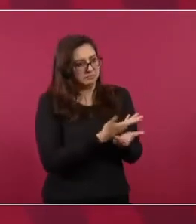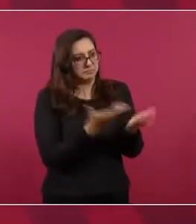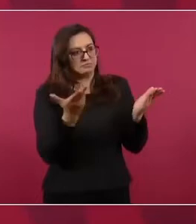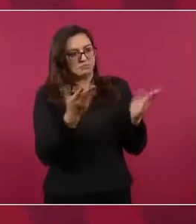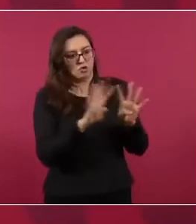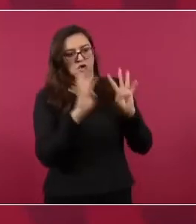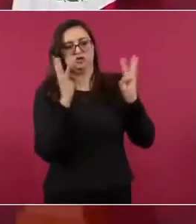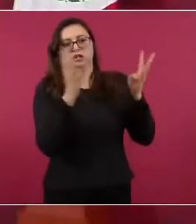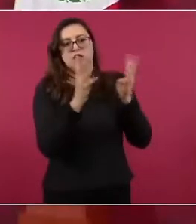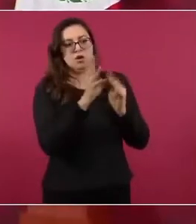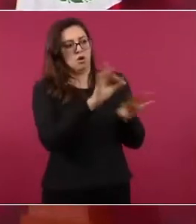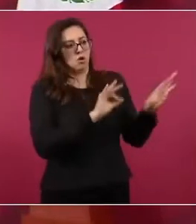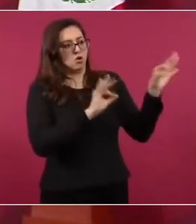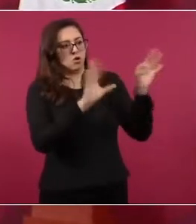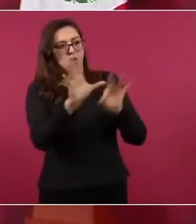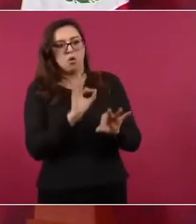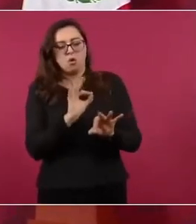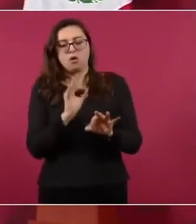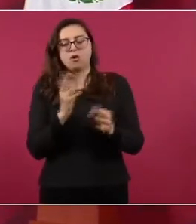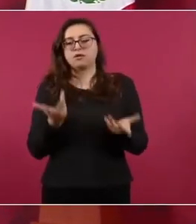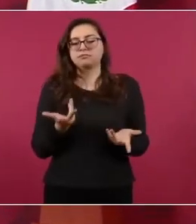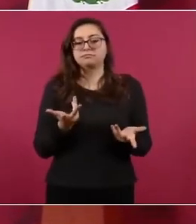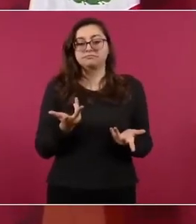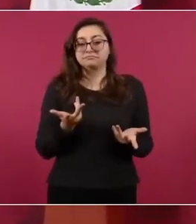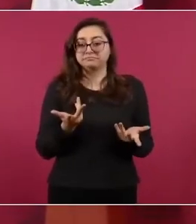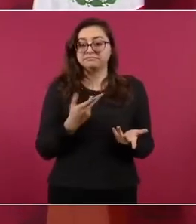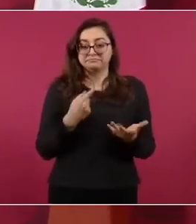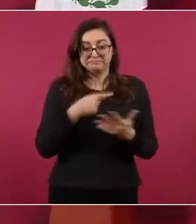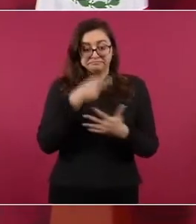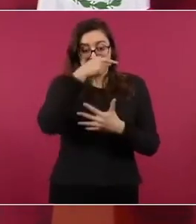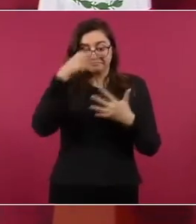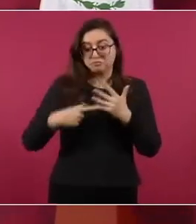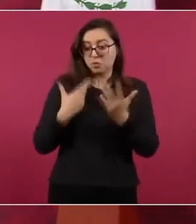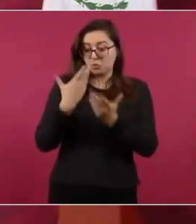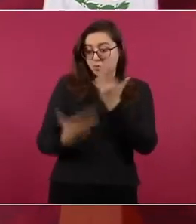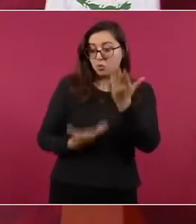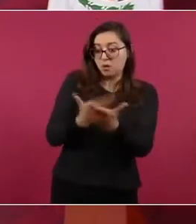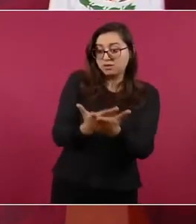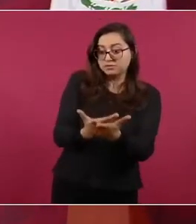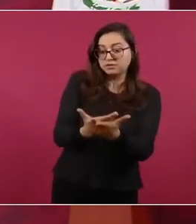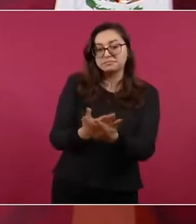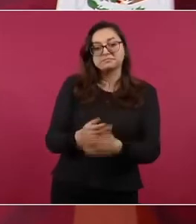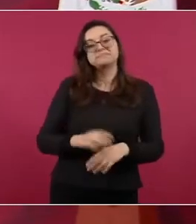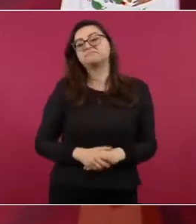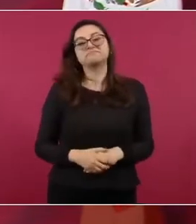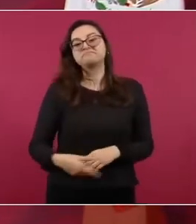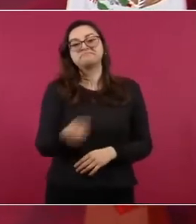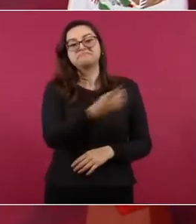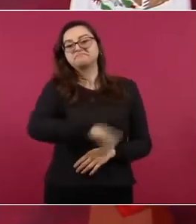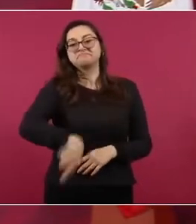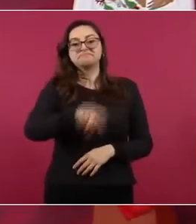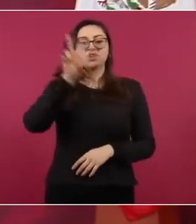eligiera, pues todo eso se bloqueó